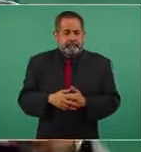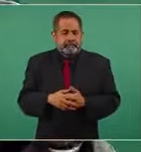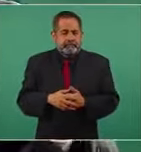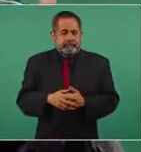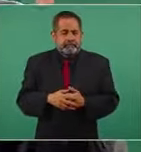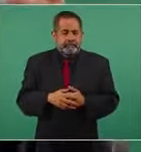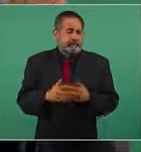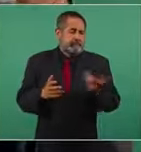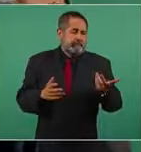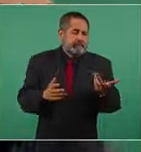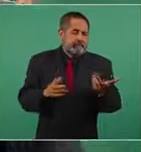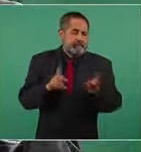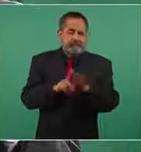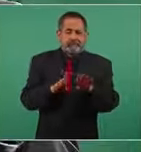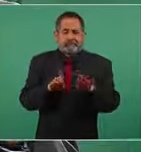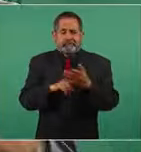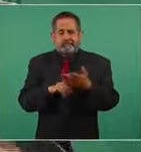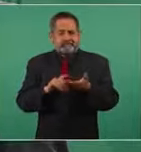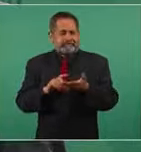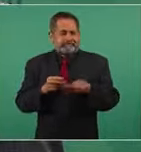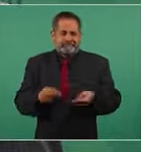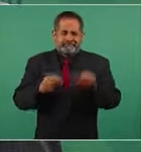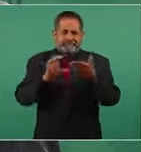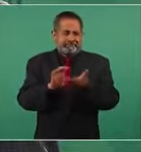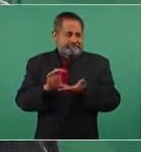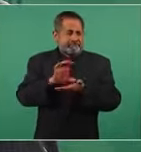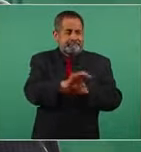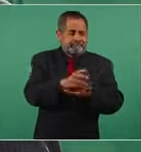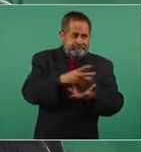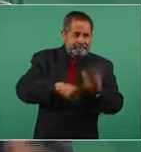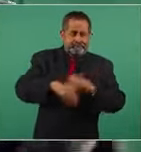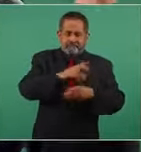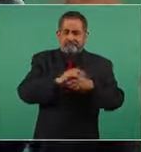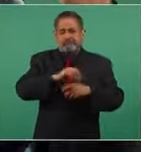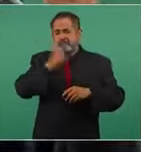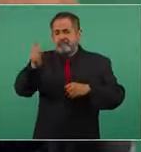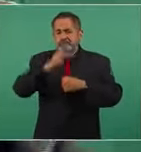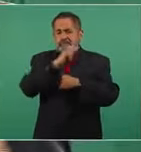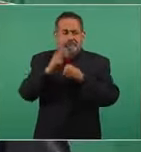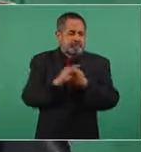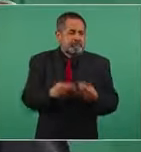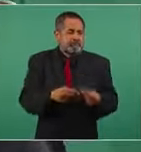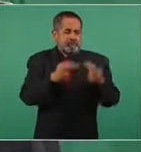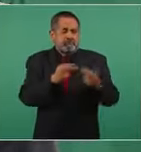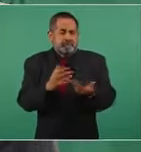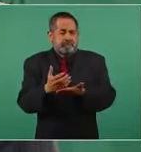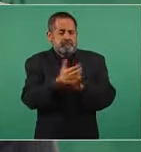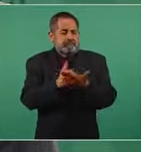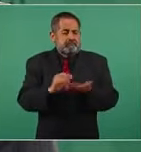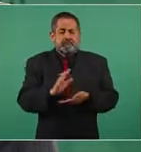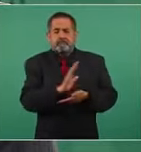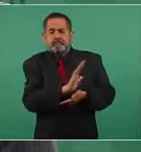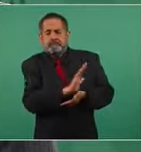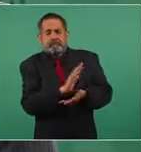Muchas veces son inversiones extranjeras y se van